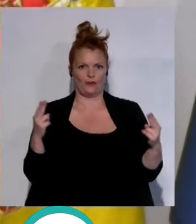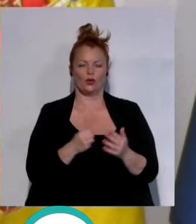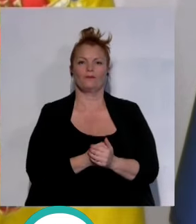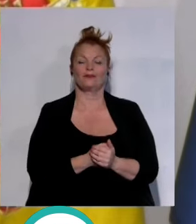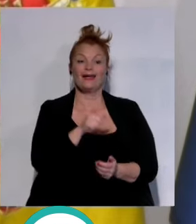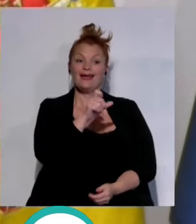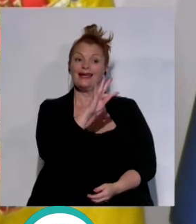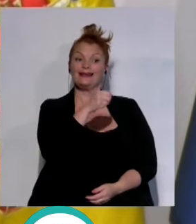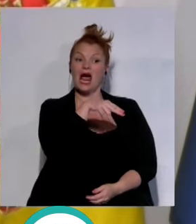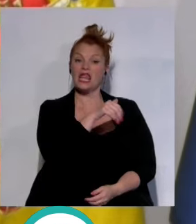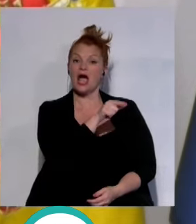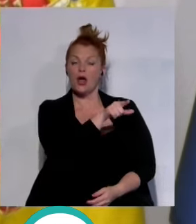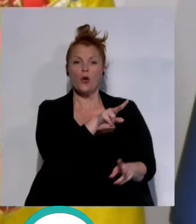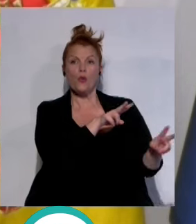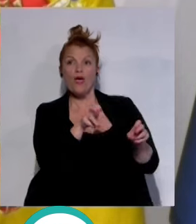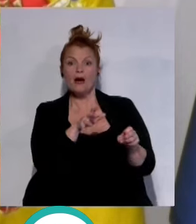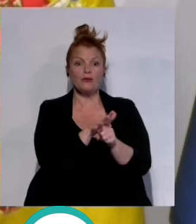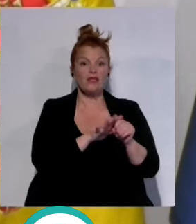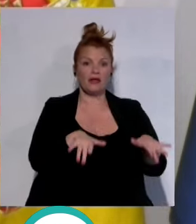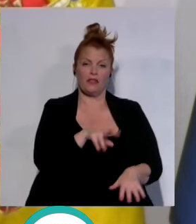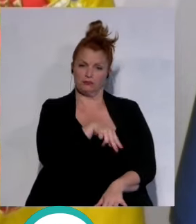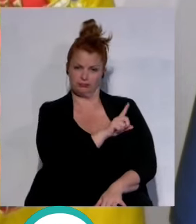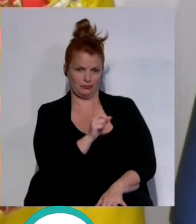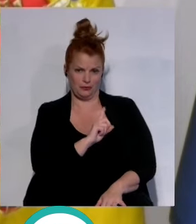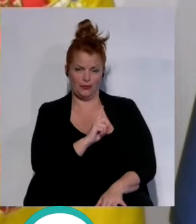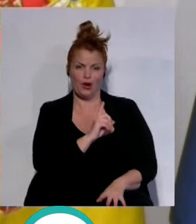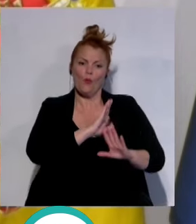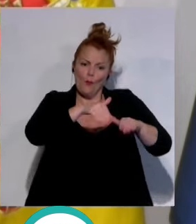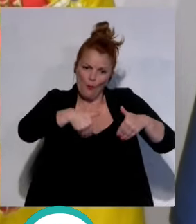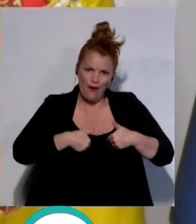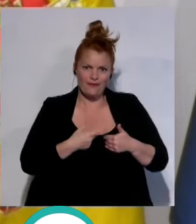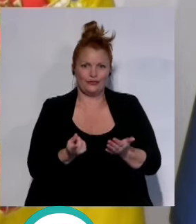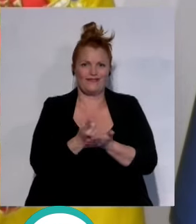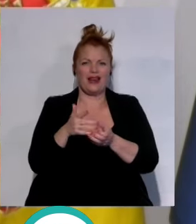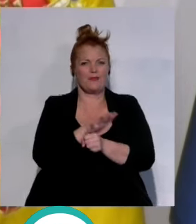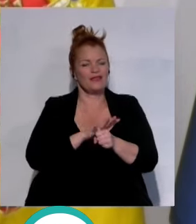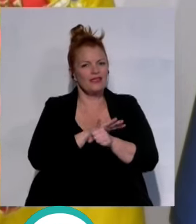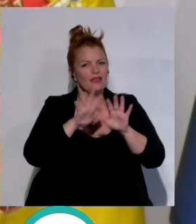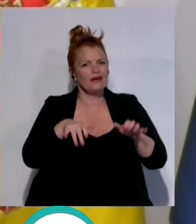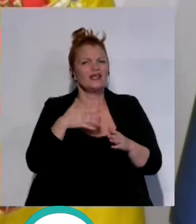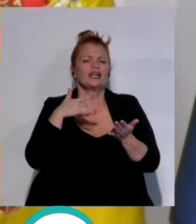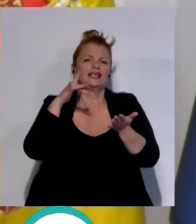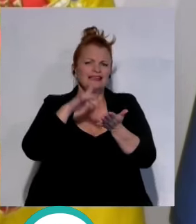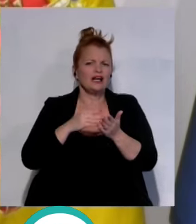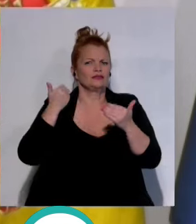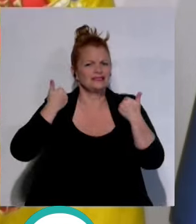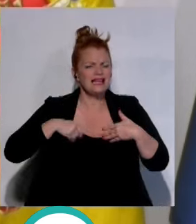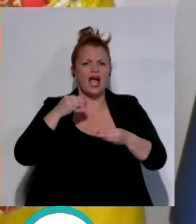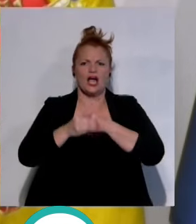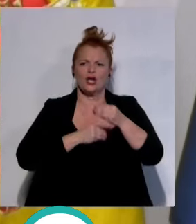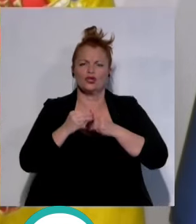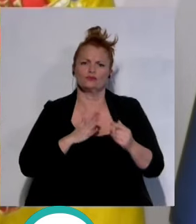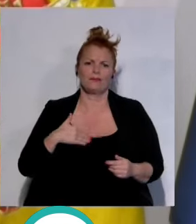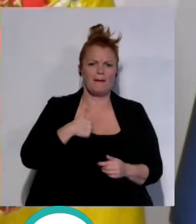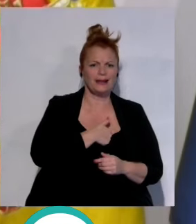Y Tania no es nueva en la provincia de Cádiz, vuelve a la provincia de Cádiz donde ya desempeñó funciones en órganos de